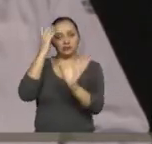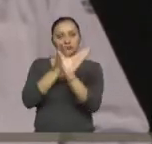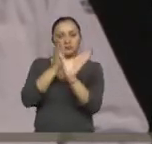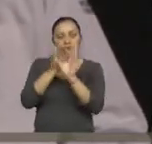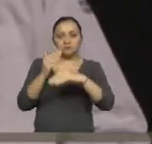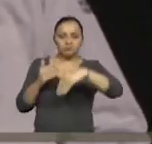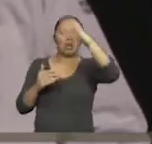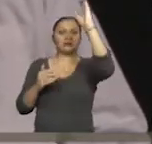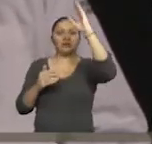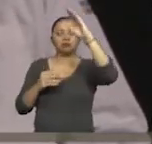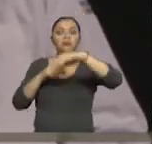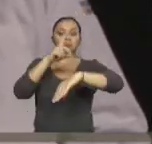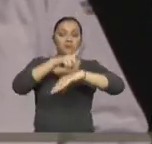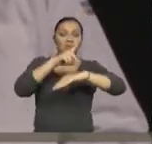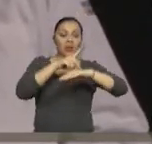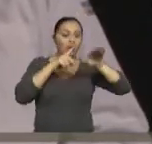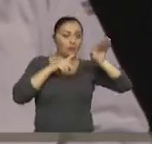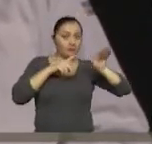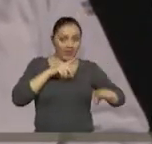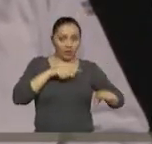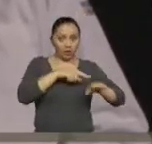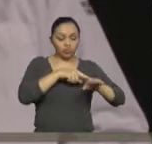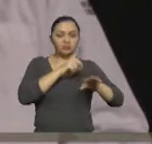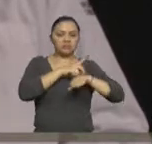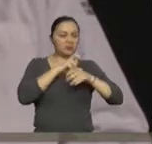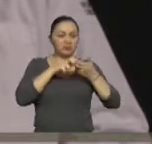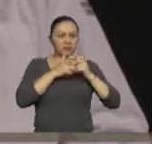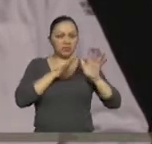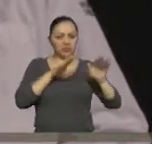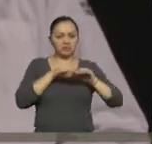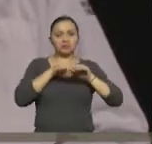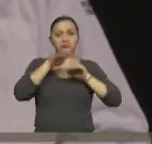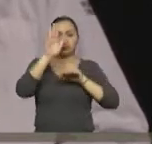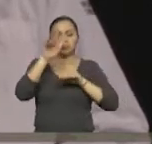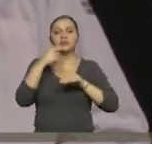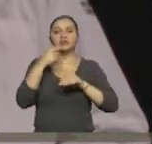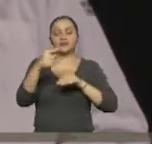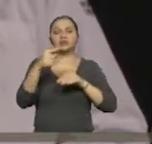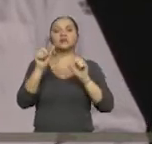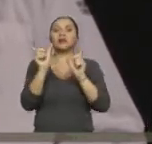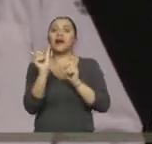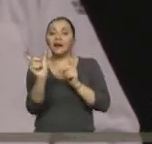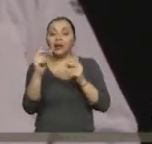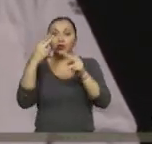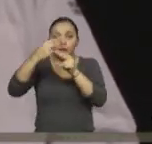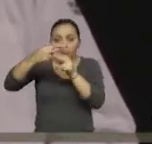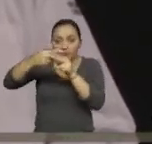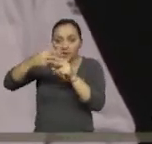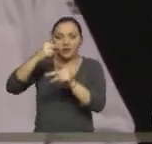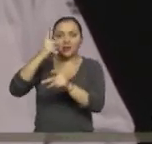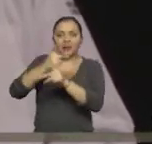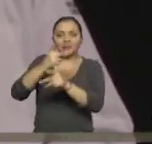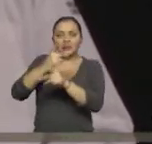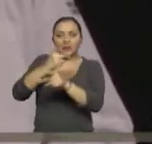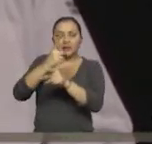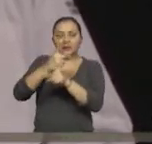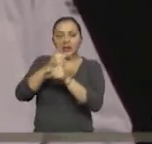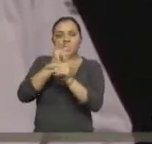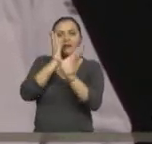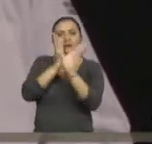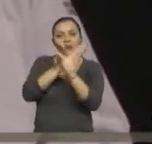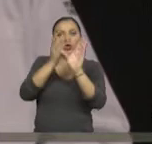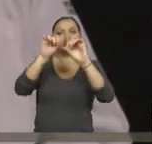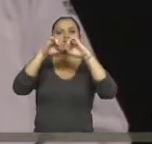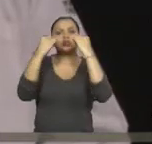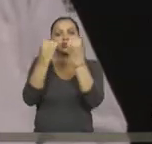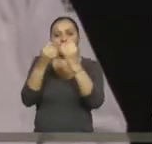de lo médico, realmente saldría con un carnet de discapacidad psicosocial, en este